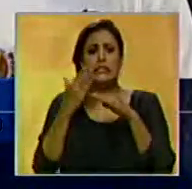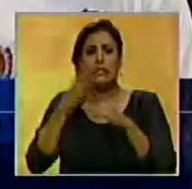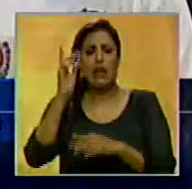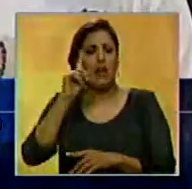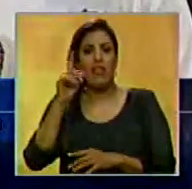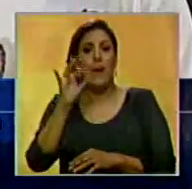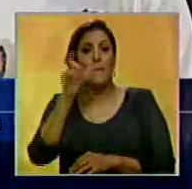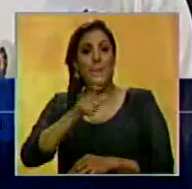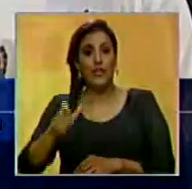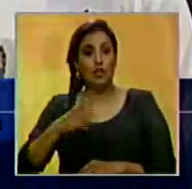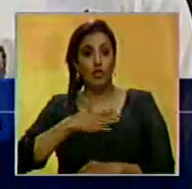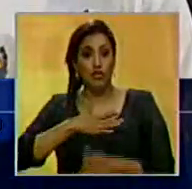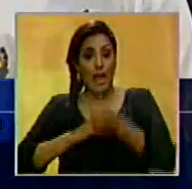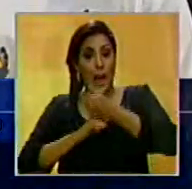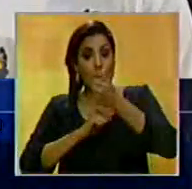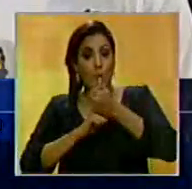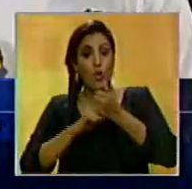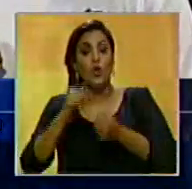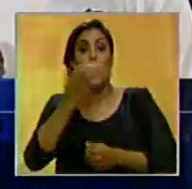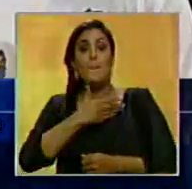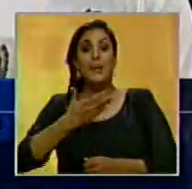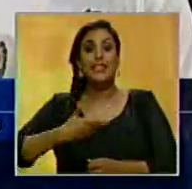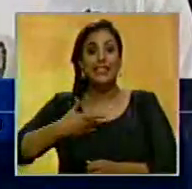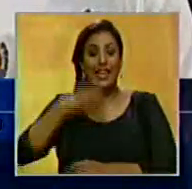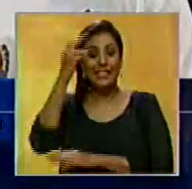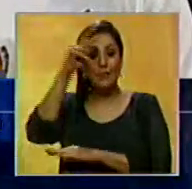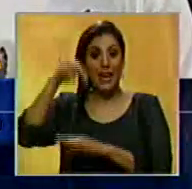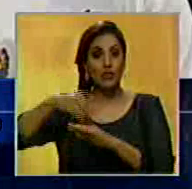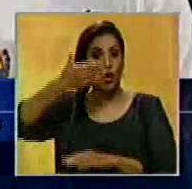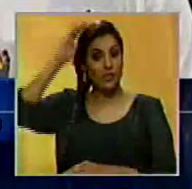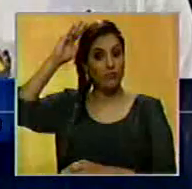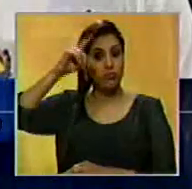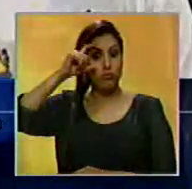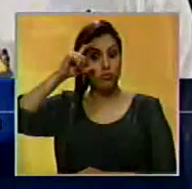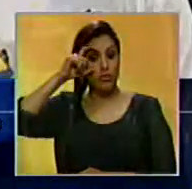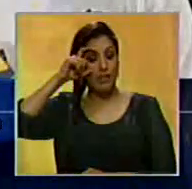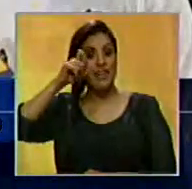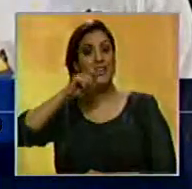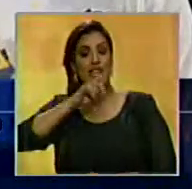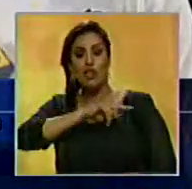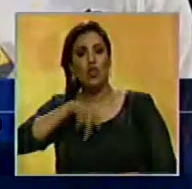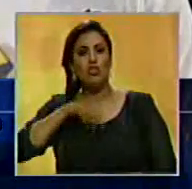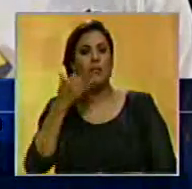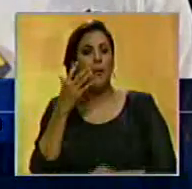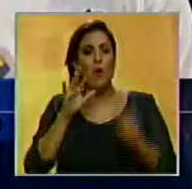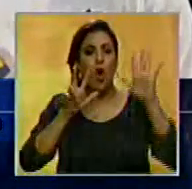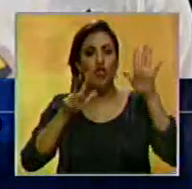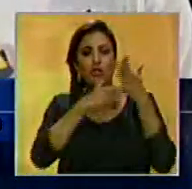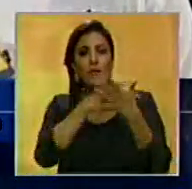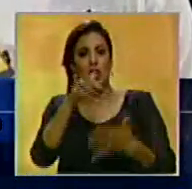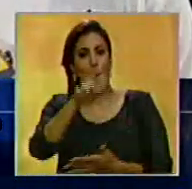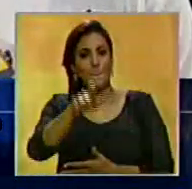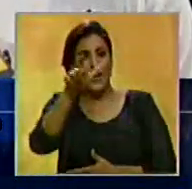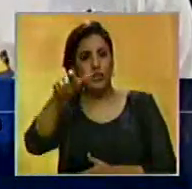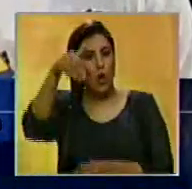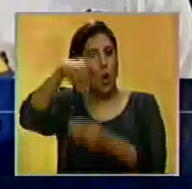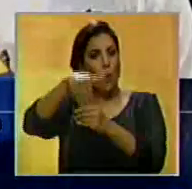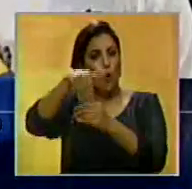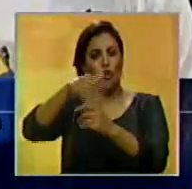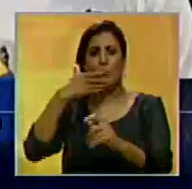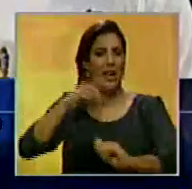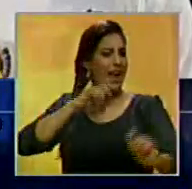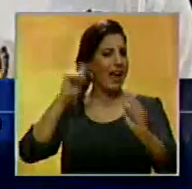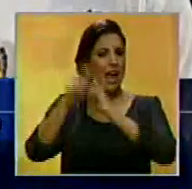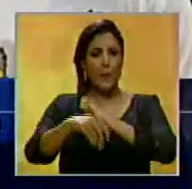venezolanos que respaldamos al presidente Henry Ramos Ayub a través de la Asamblea Nacional, que somos casi 8 millones de personas, que votamos por el